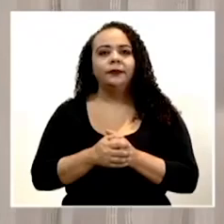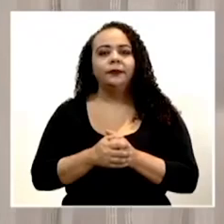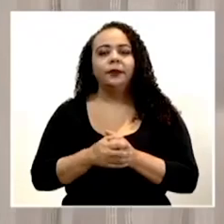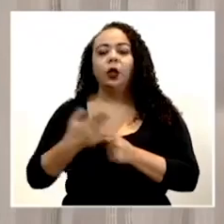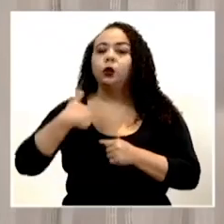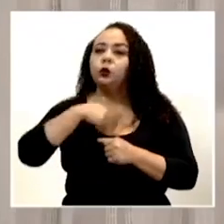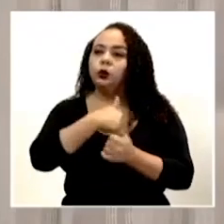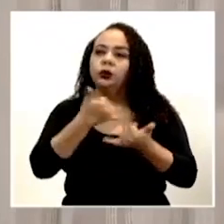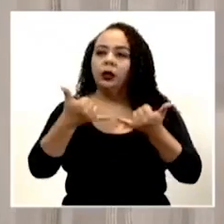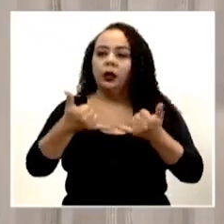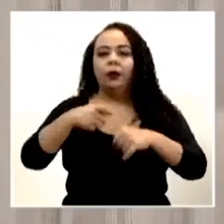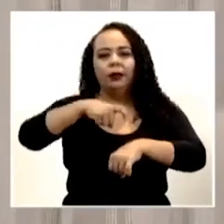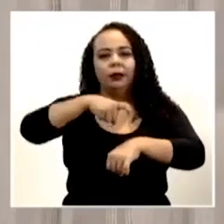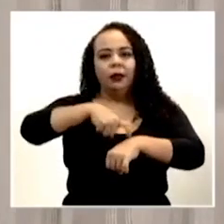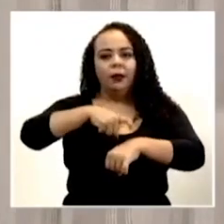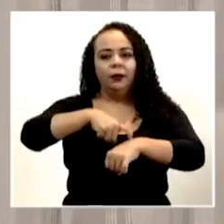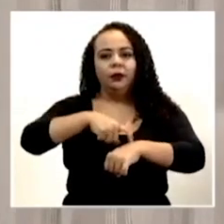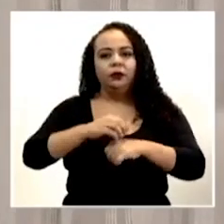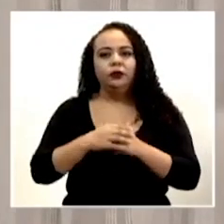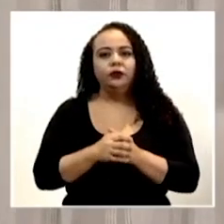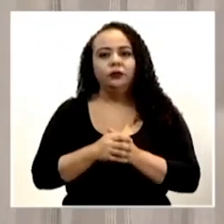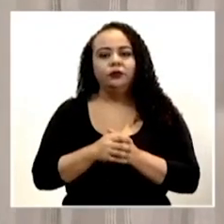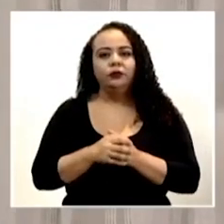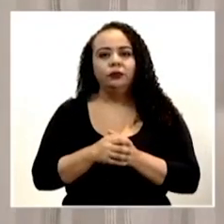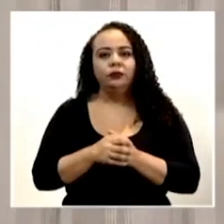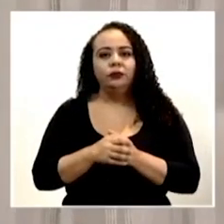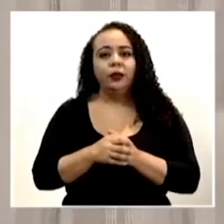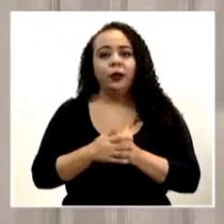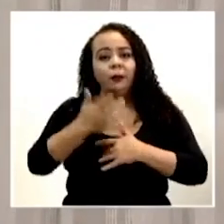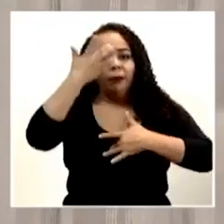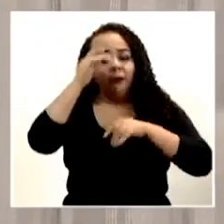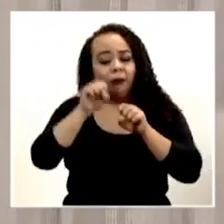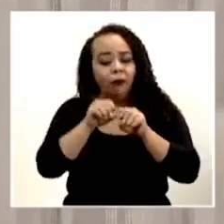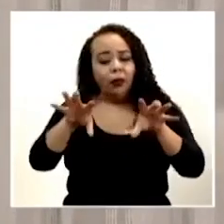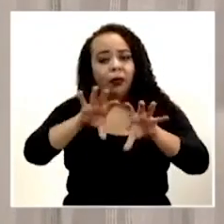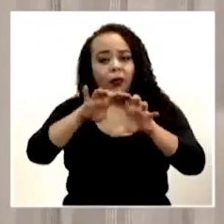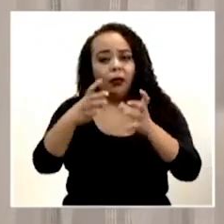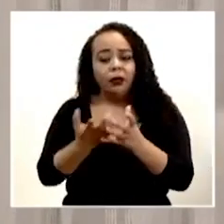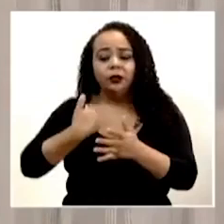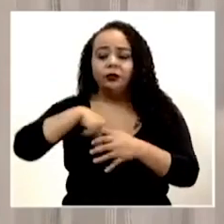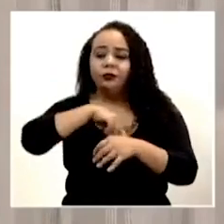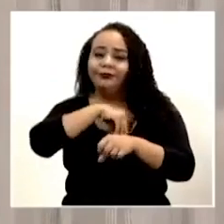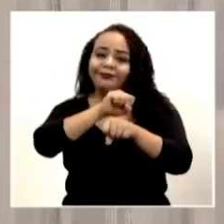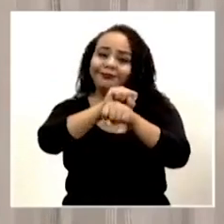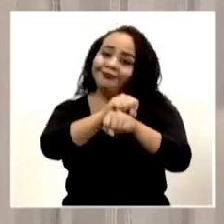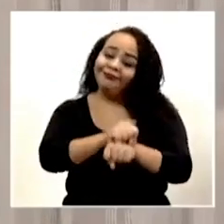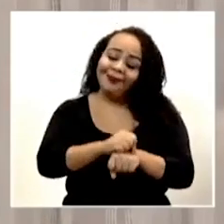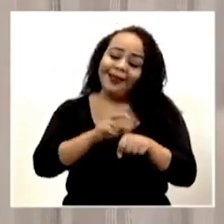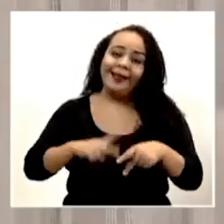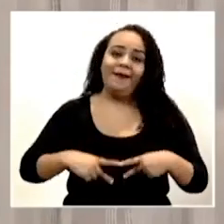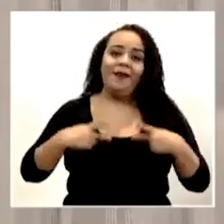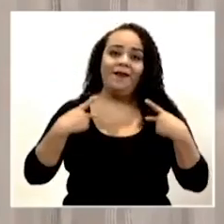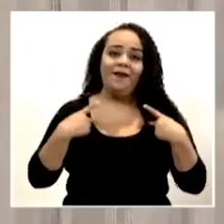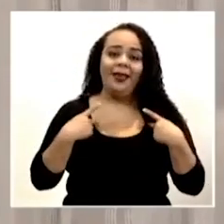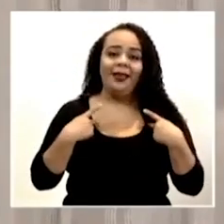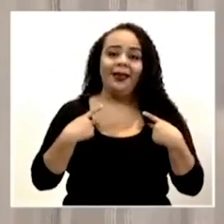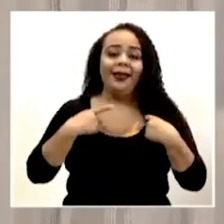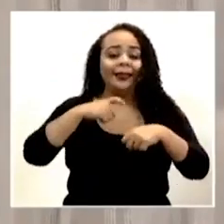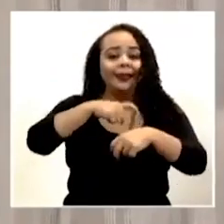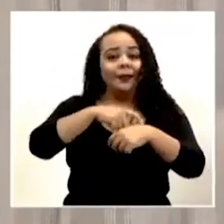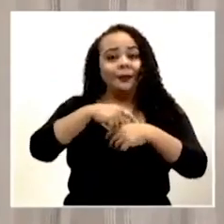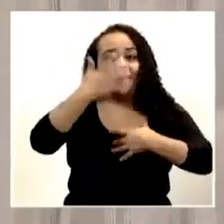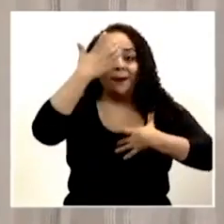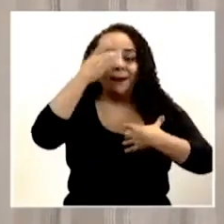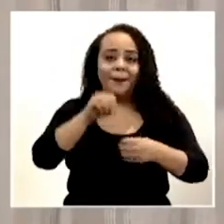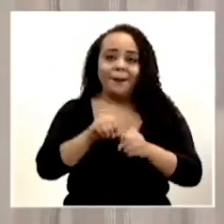tiempos, digamos, de pandemia, estamos acostumbrándonos a vivir en estos tiempos de